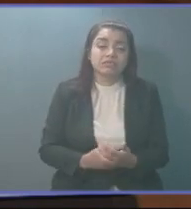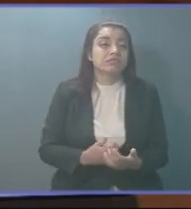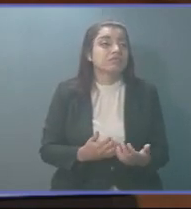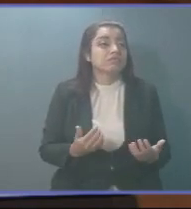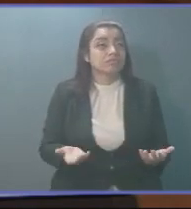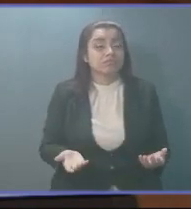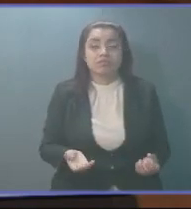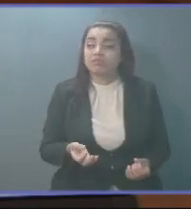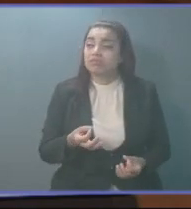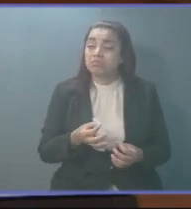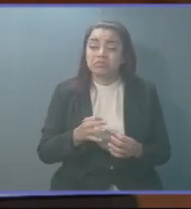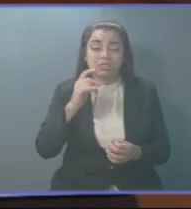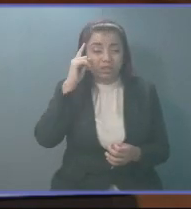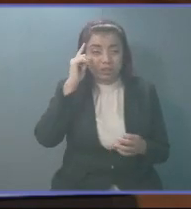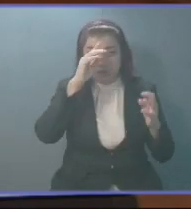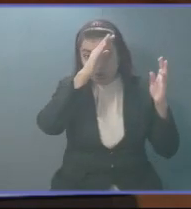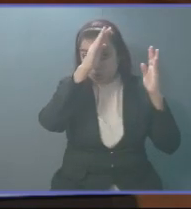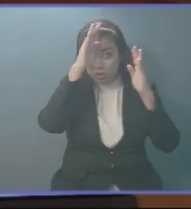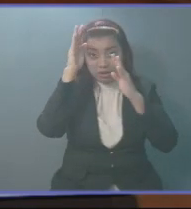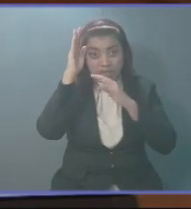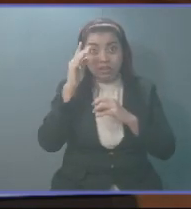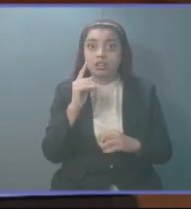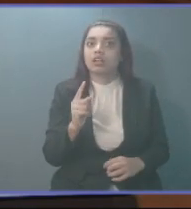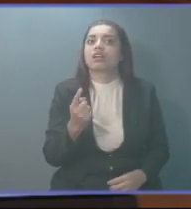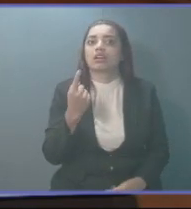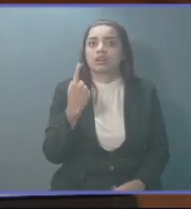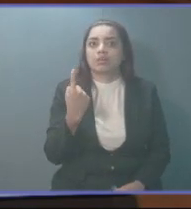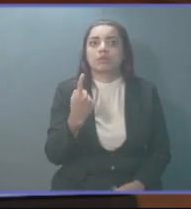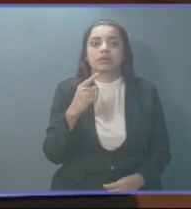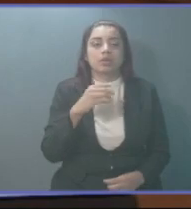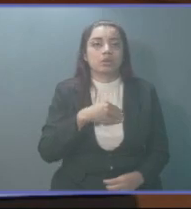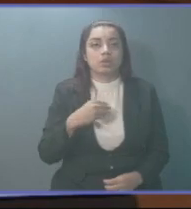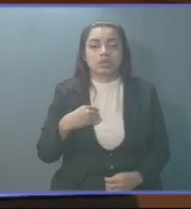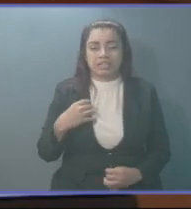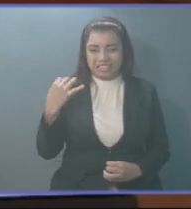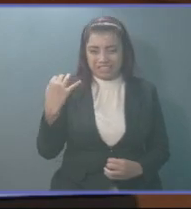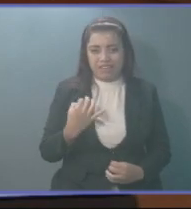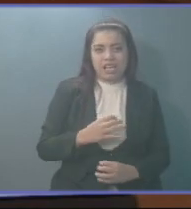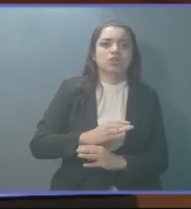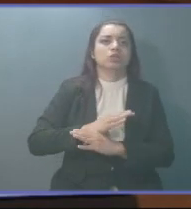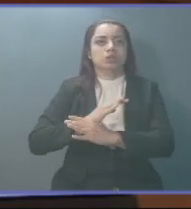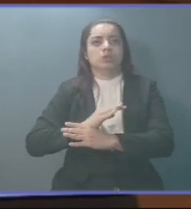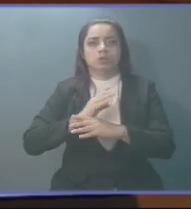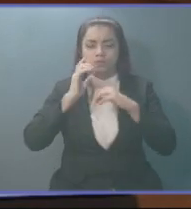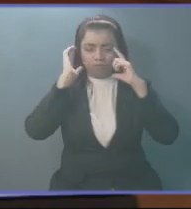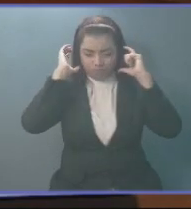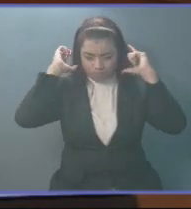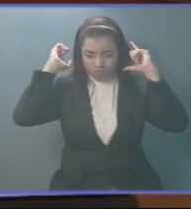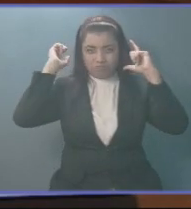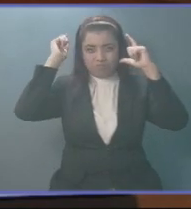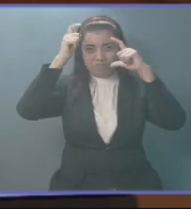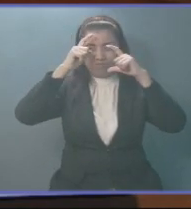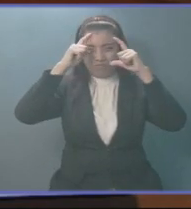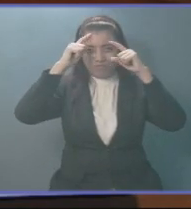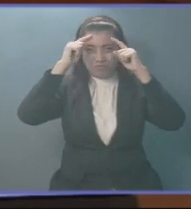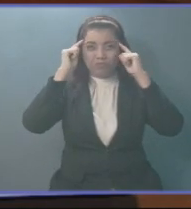por simple lógica, eran las primeras personas que debían estar con sus debidos equipos.